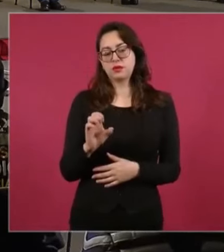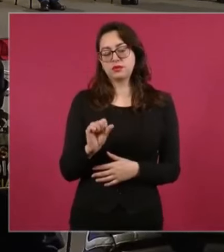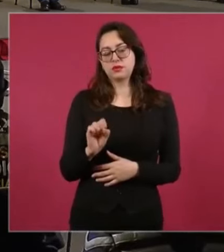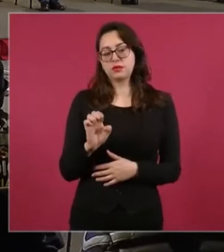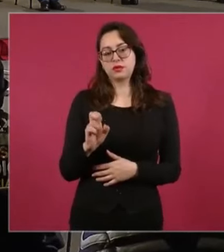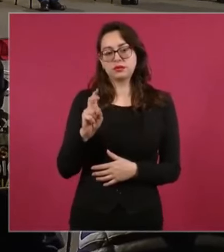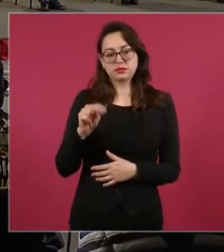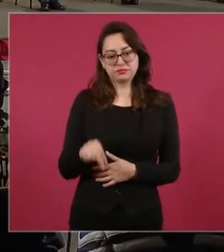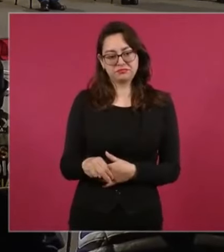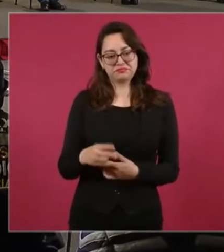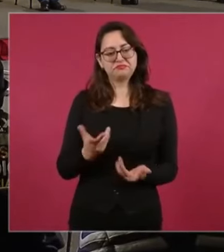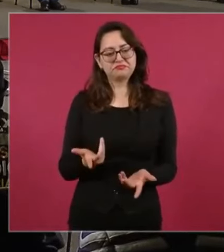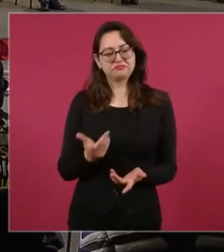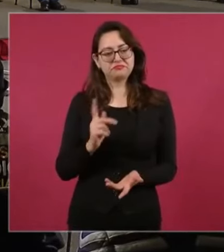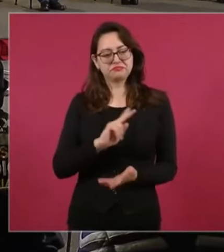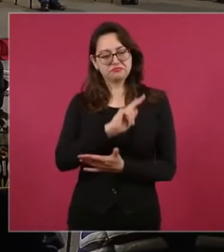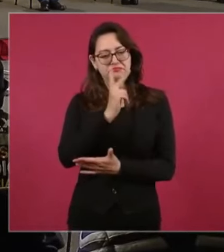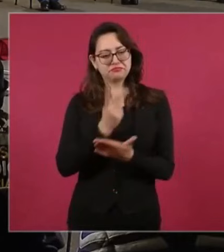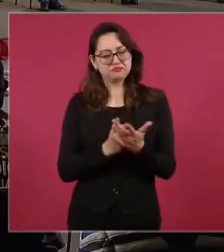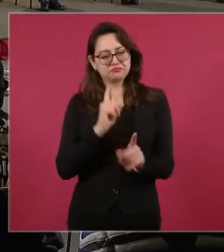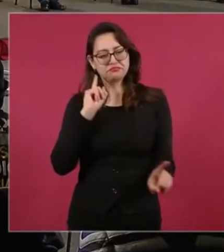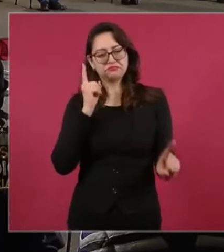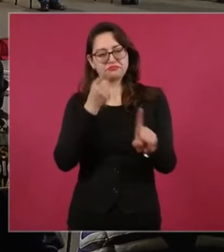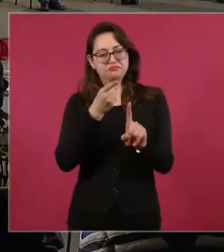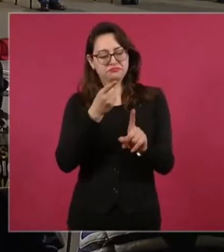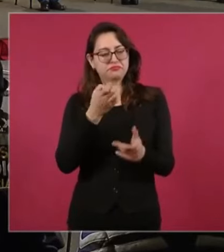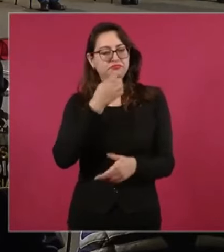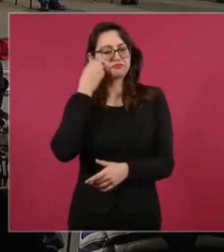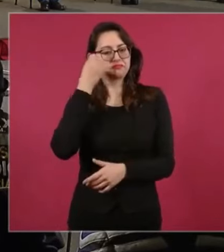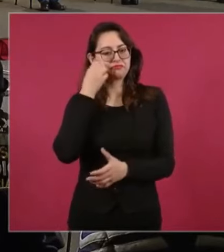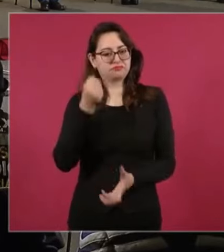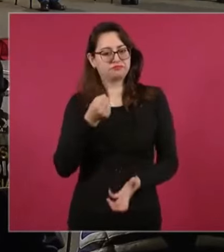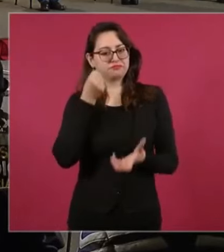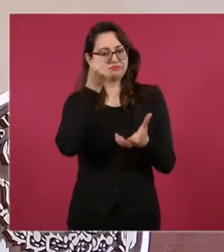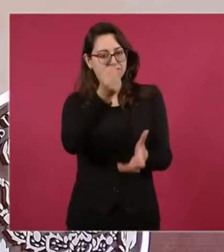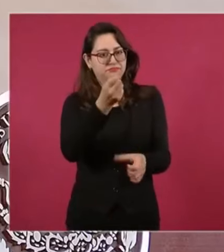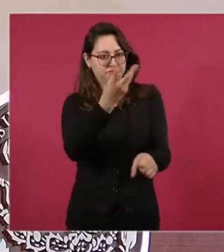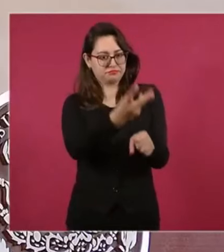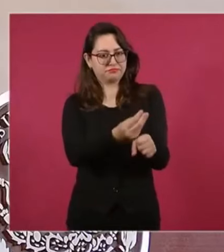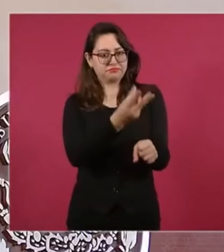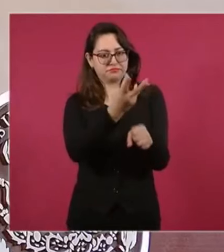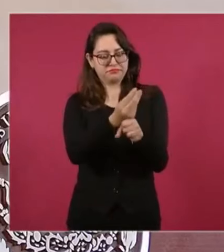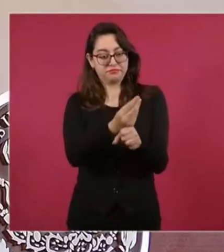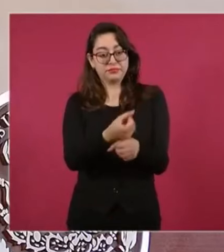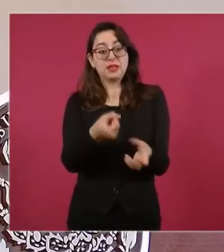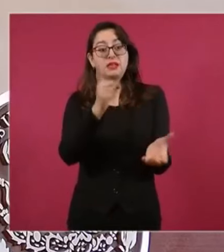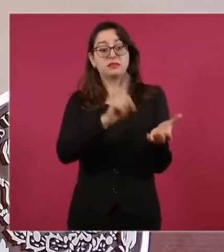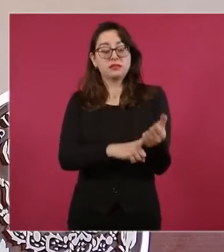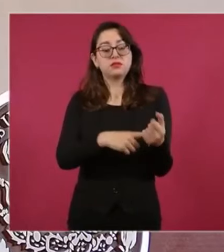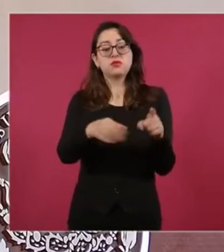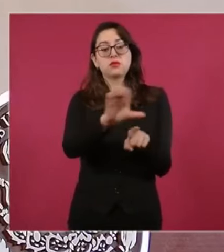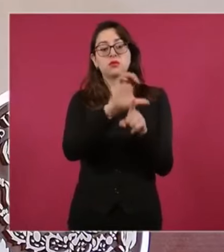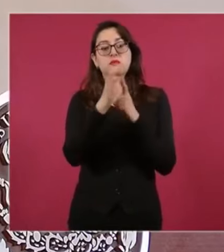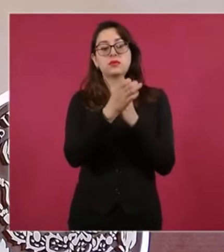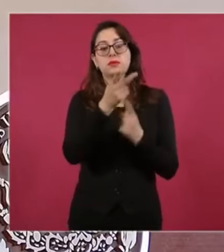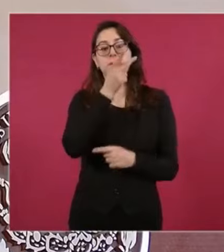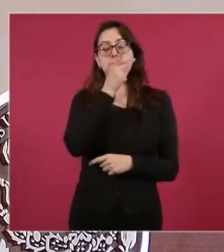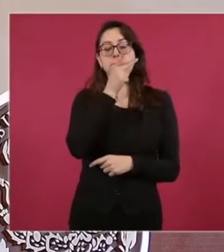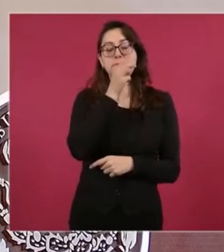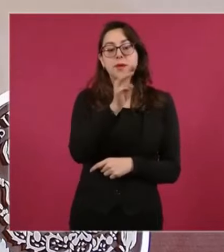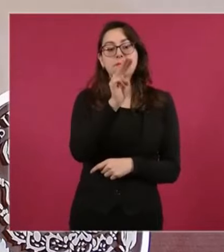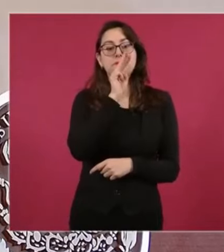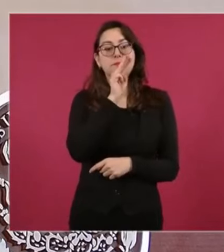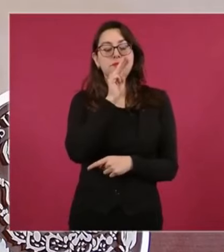reiteramos que se trata de un programa en donde se entrega un presupuesto directo a los comités de madres y padres de familia, quienes en